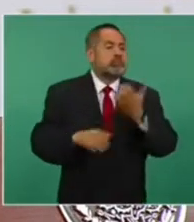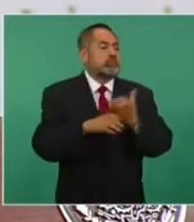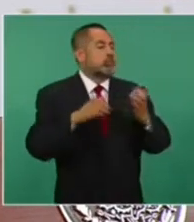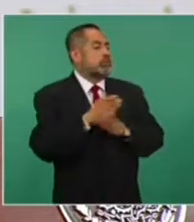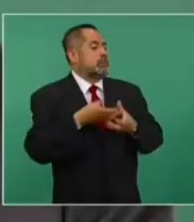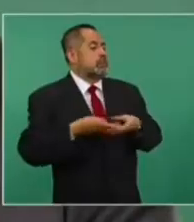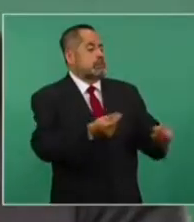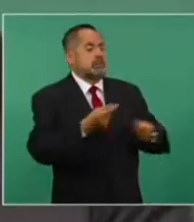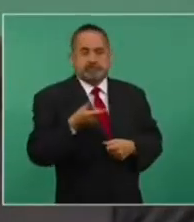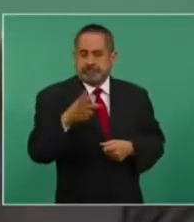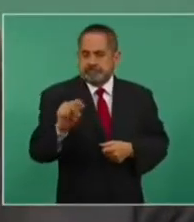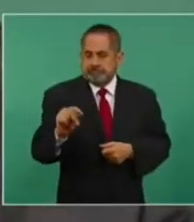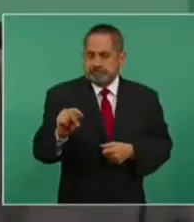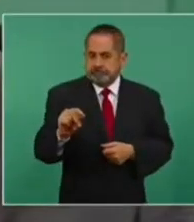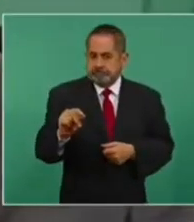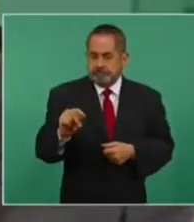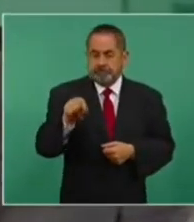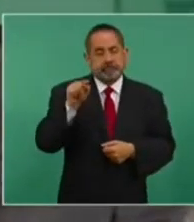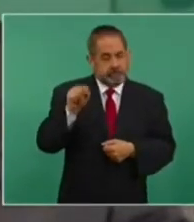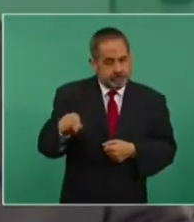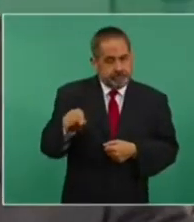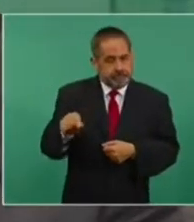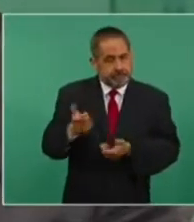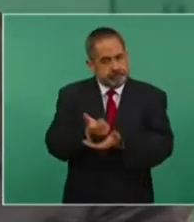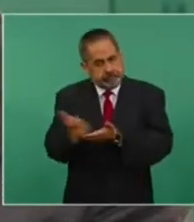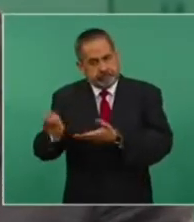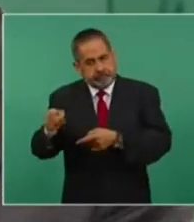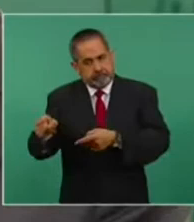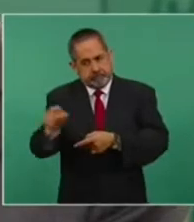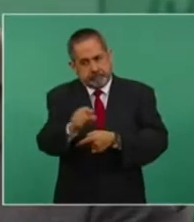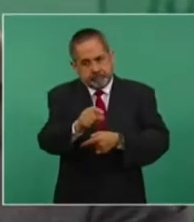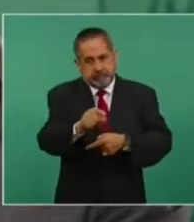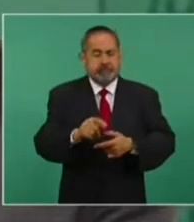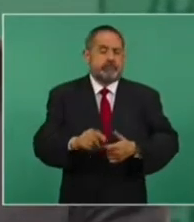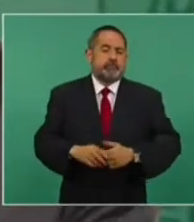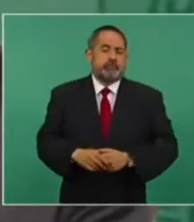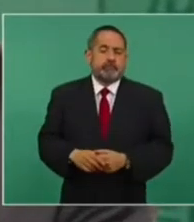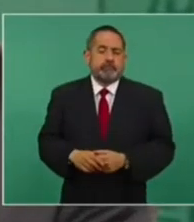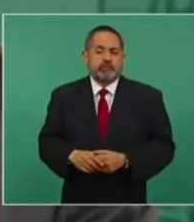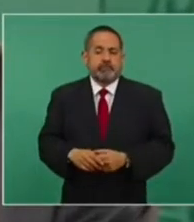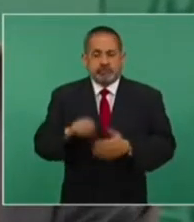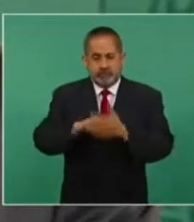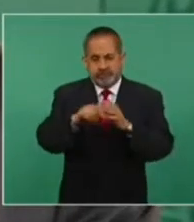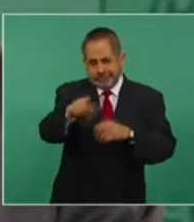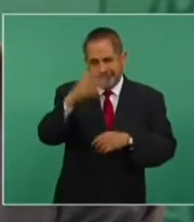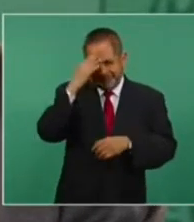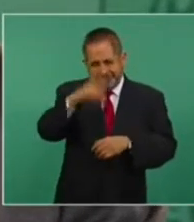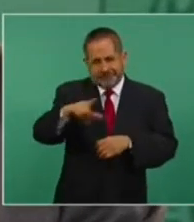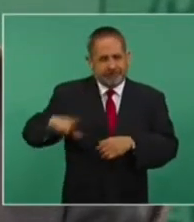ahora con los cambios